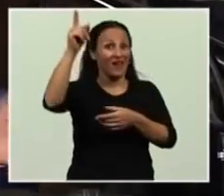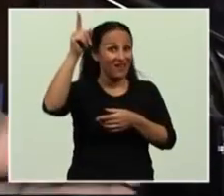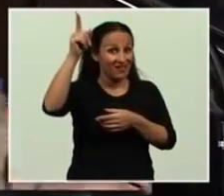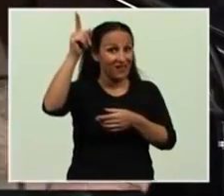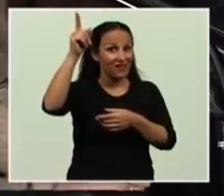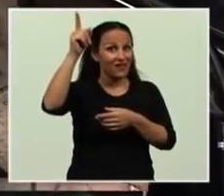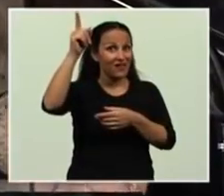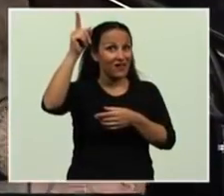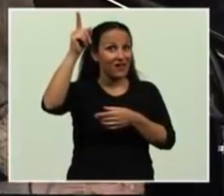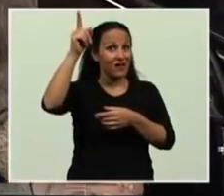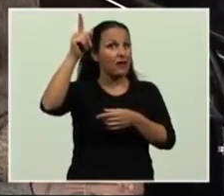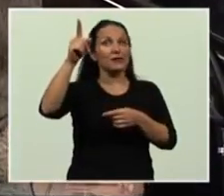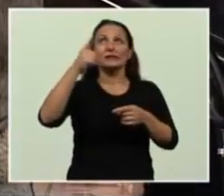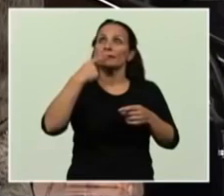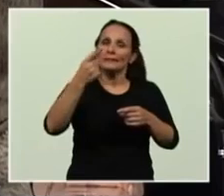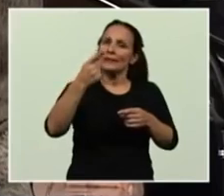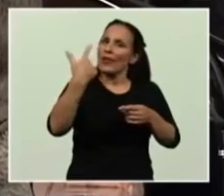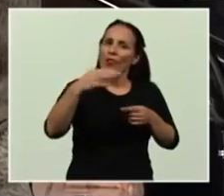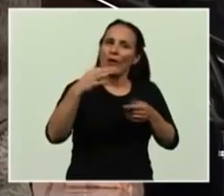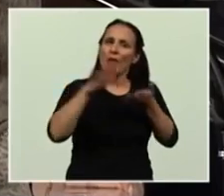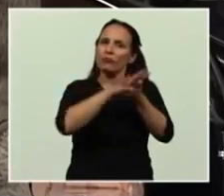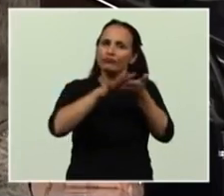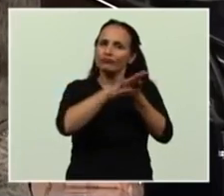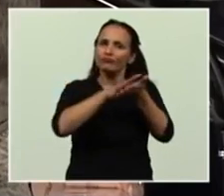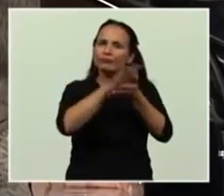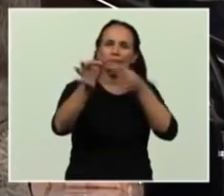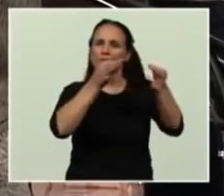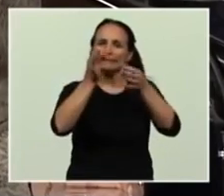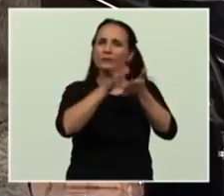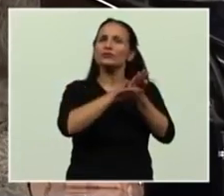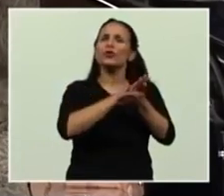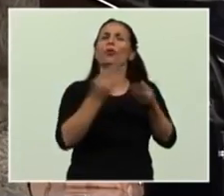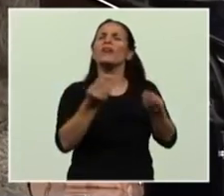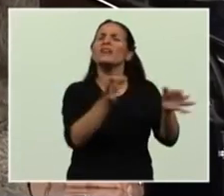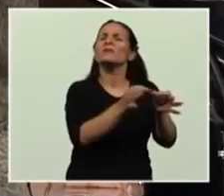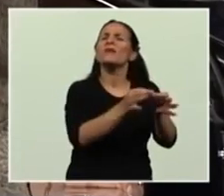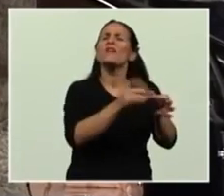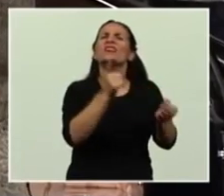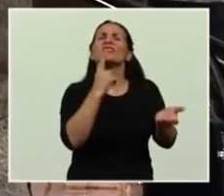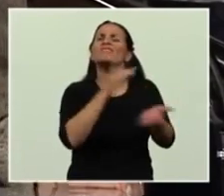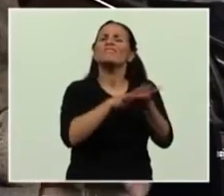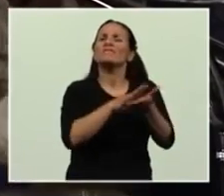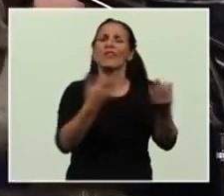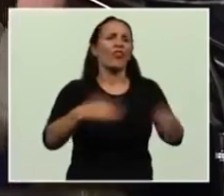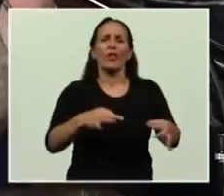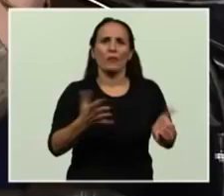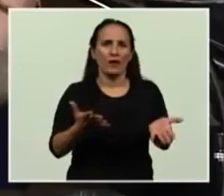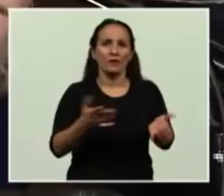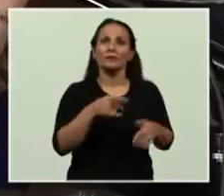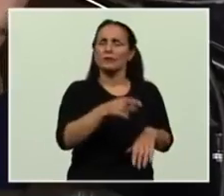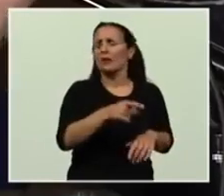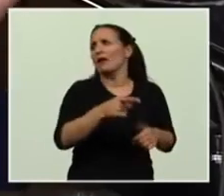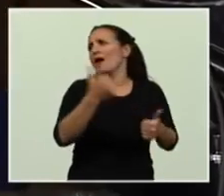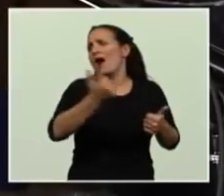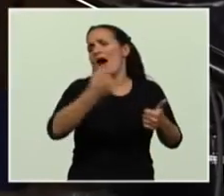a discutir la cuestión de la soberanía sobre nuestras siglas Malvinas, resolución esta y